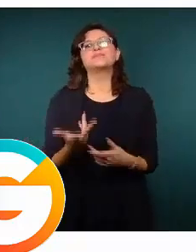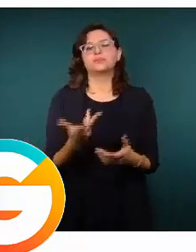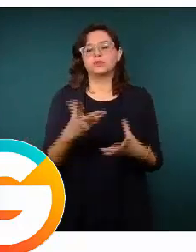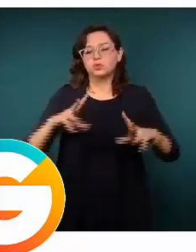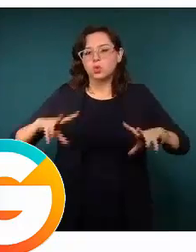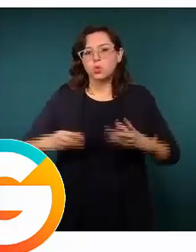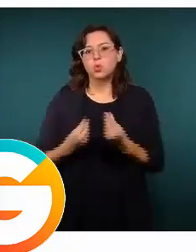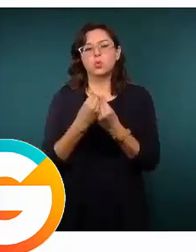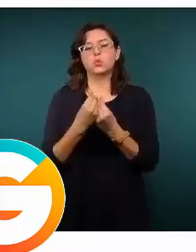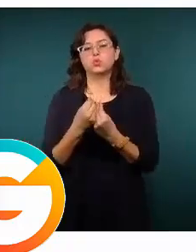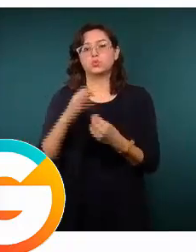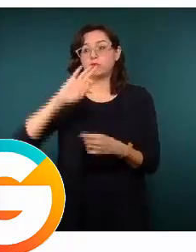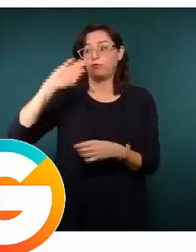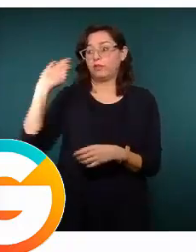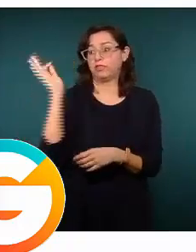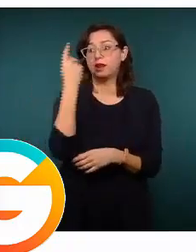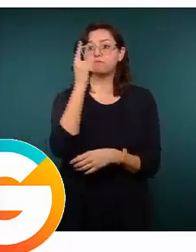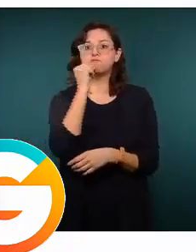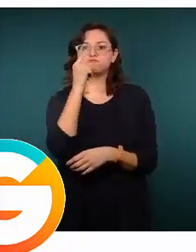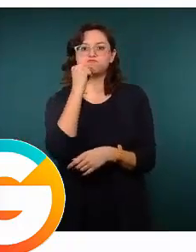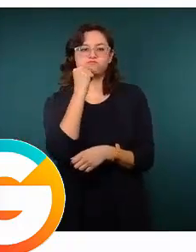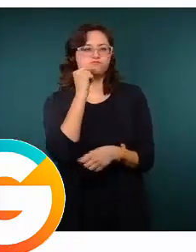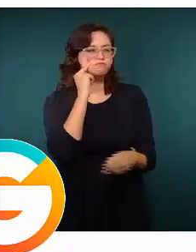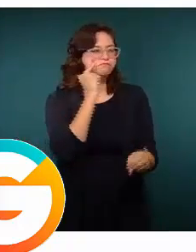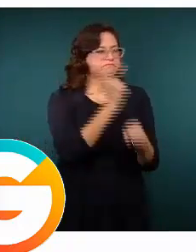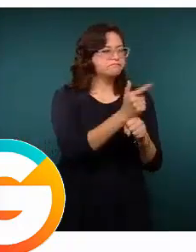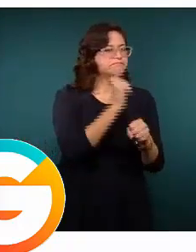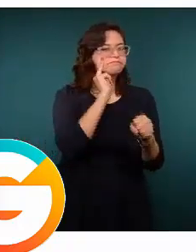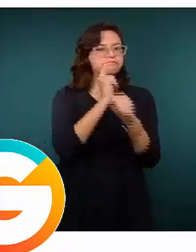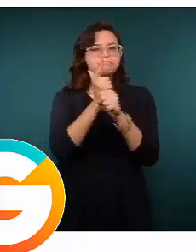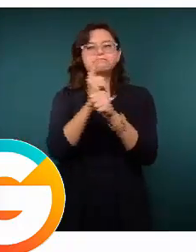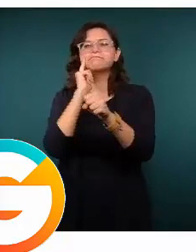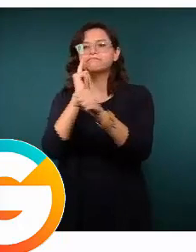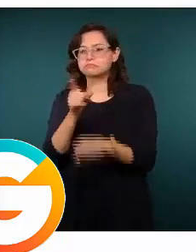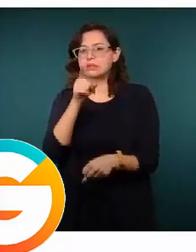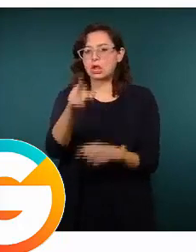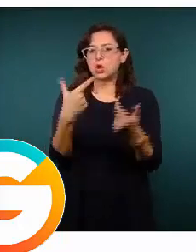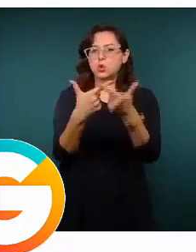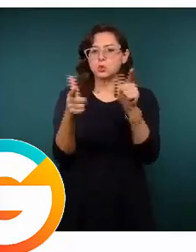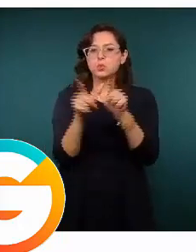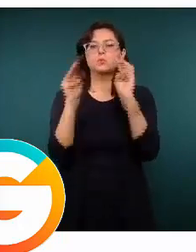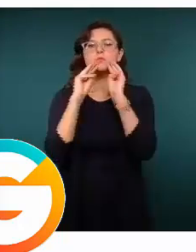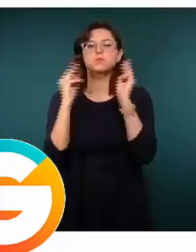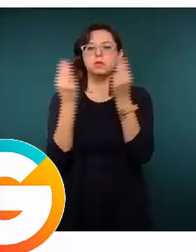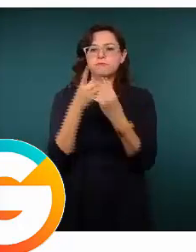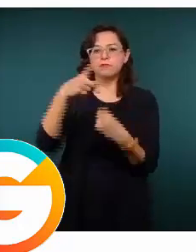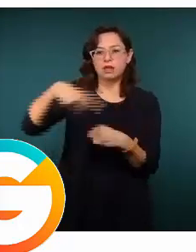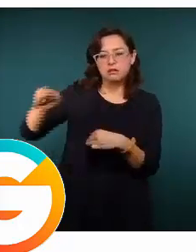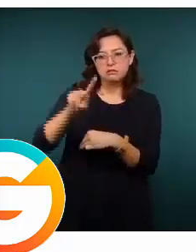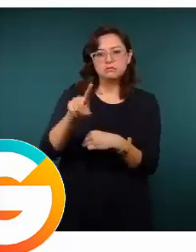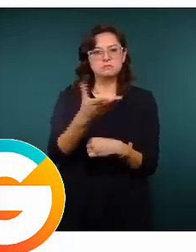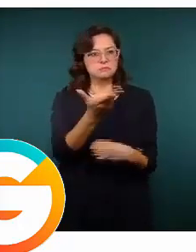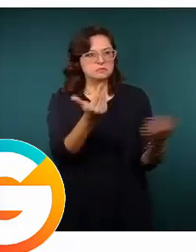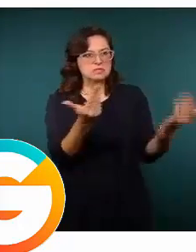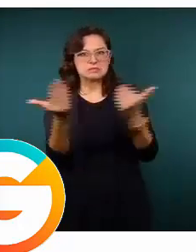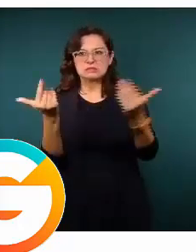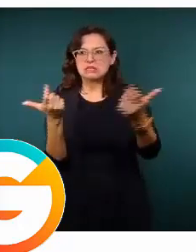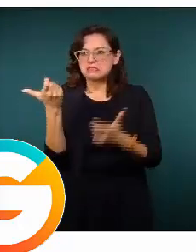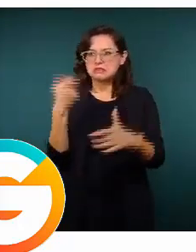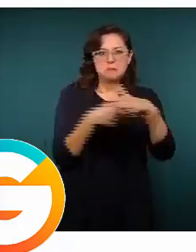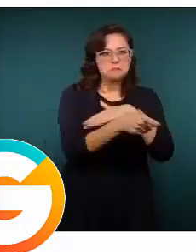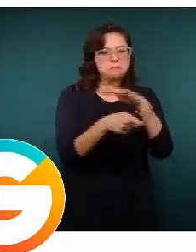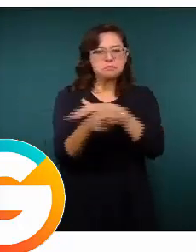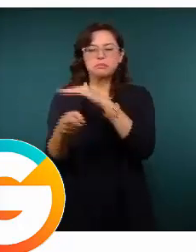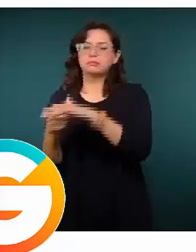conjuntos con las fuerzas federales para poder detener a los grupos delincuenciales que están llevando a cabo estos hechos de extorsión.